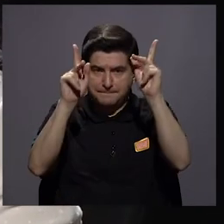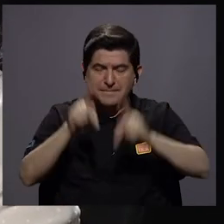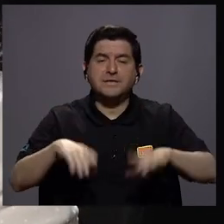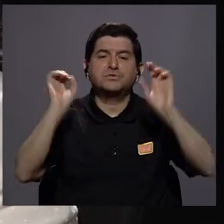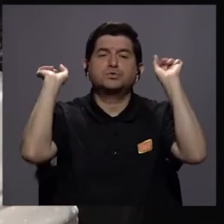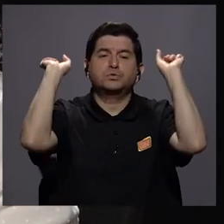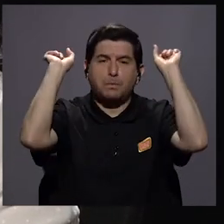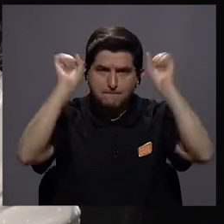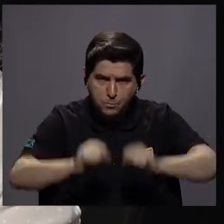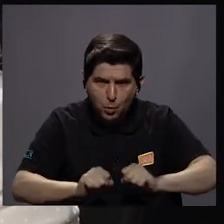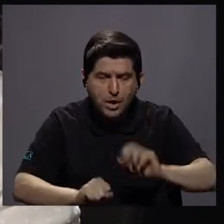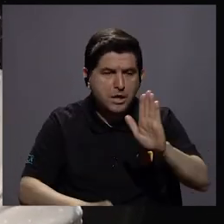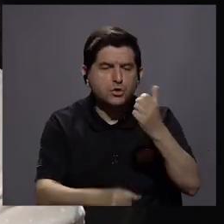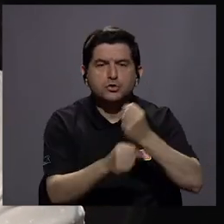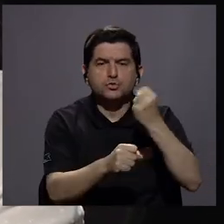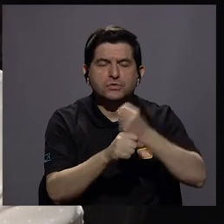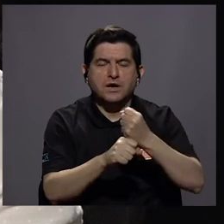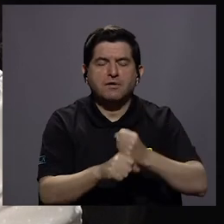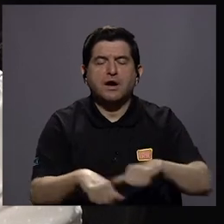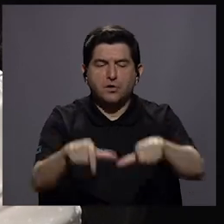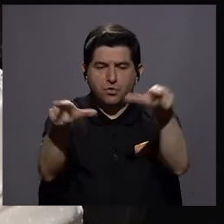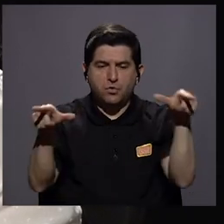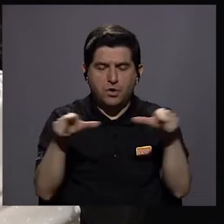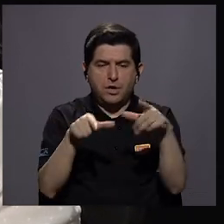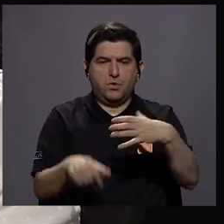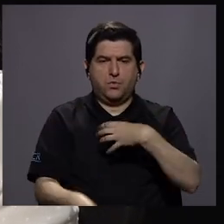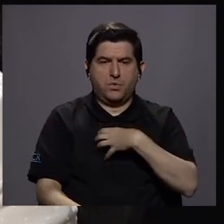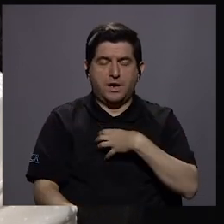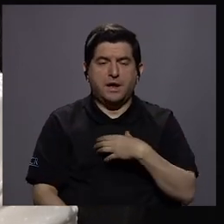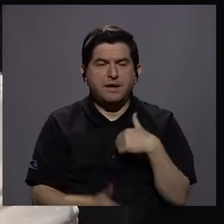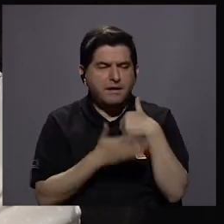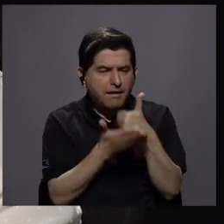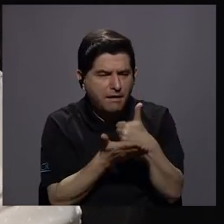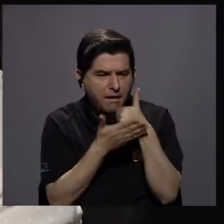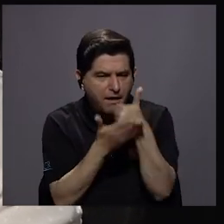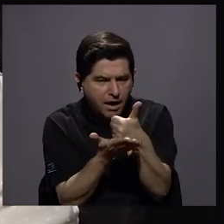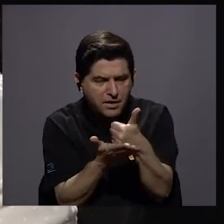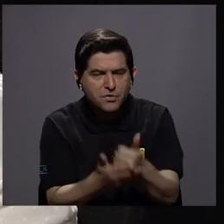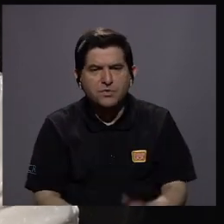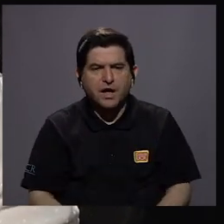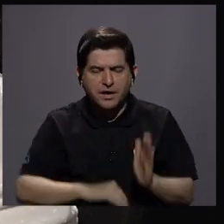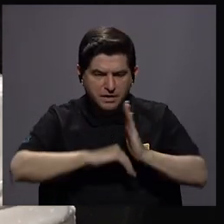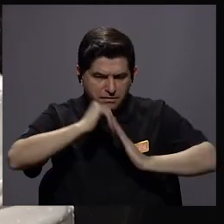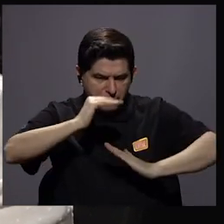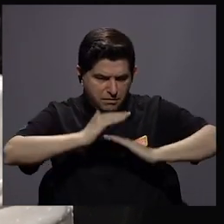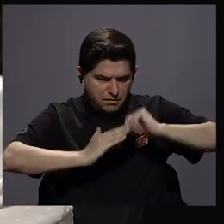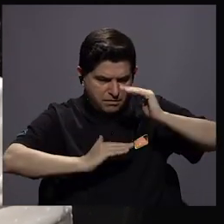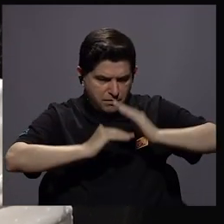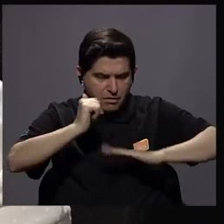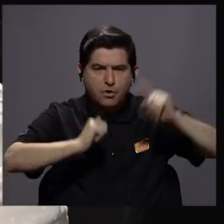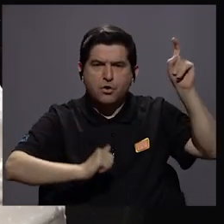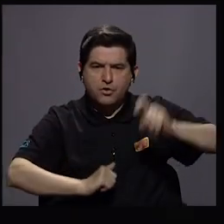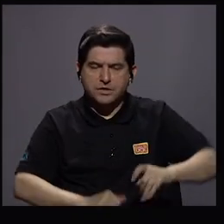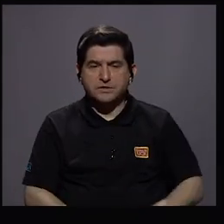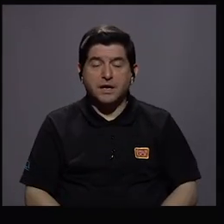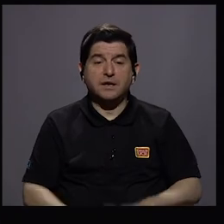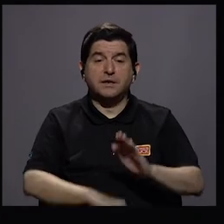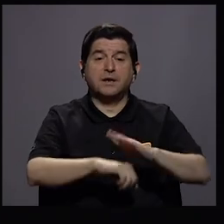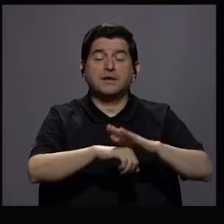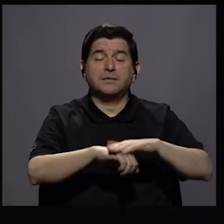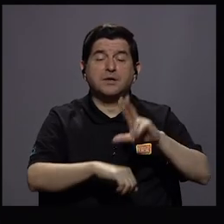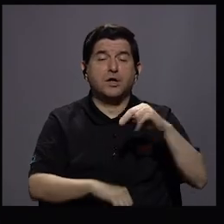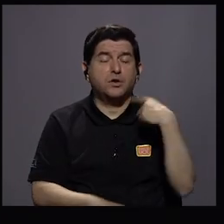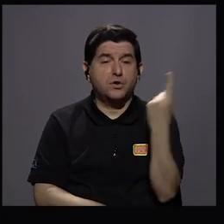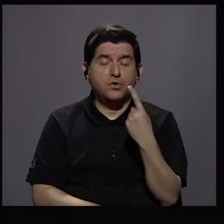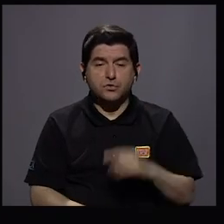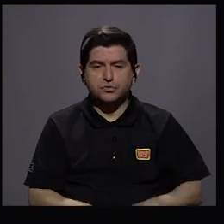hacer lo suyo desde donde esté aportar un granito de arena para hacer la construcción que se necesita que eso permita no